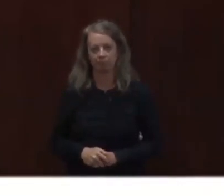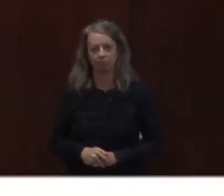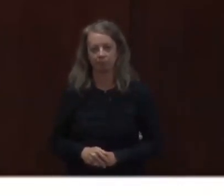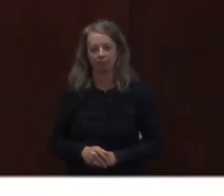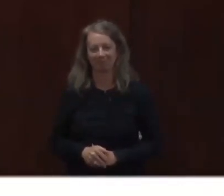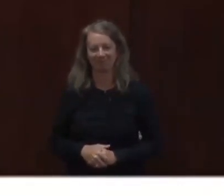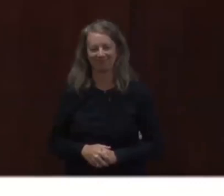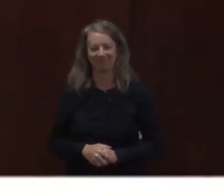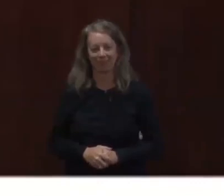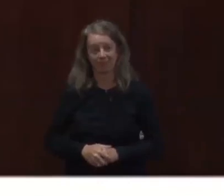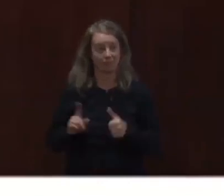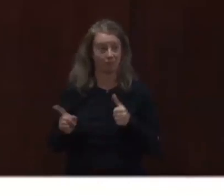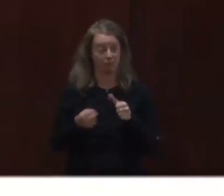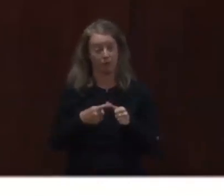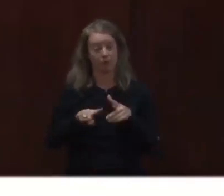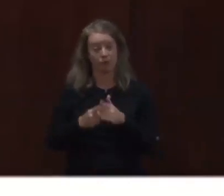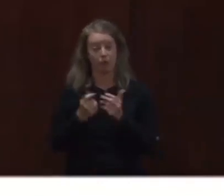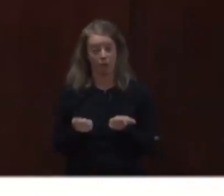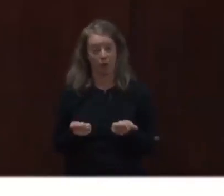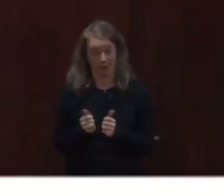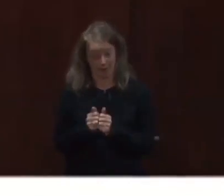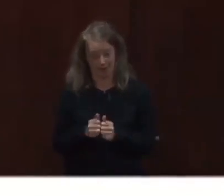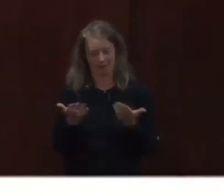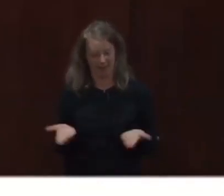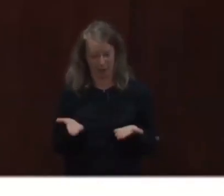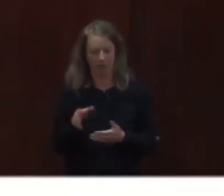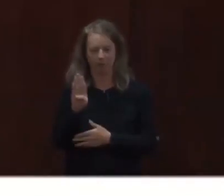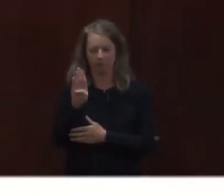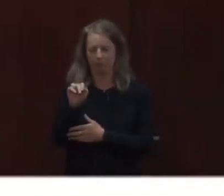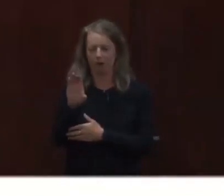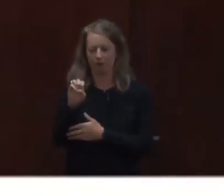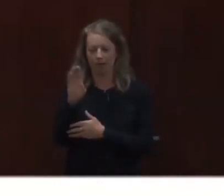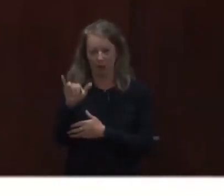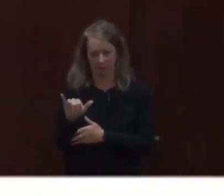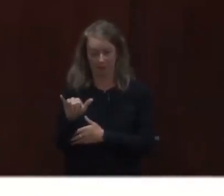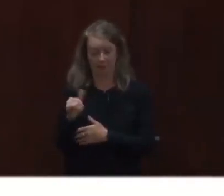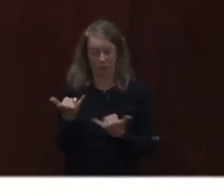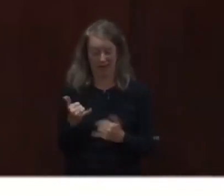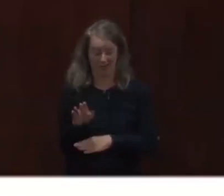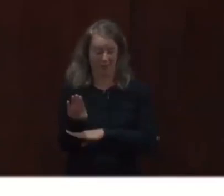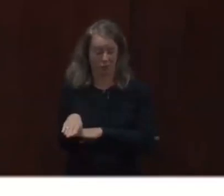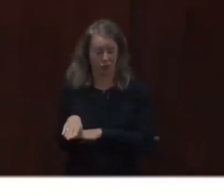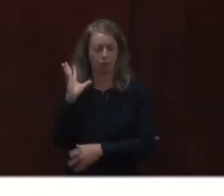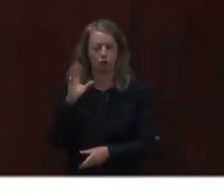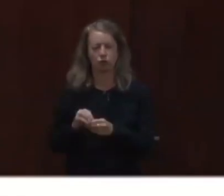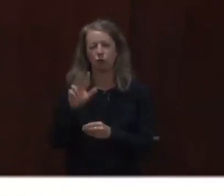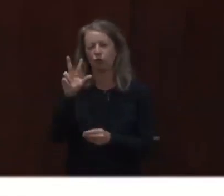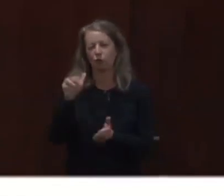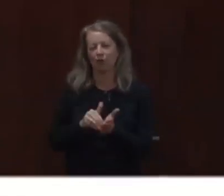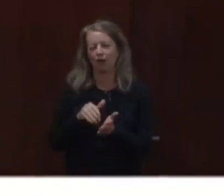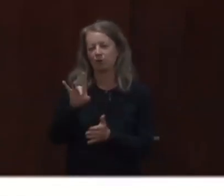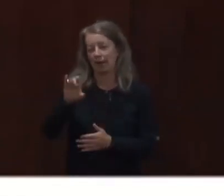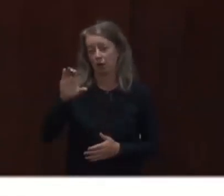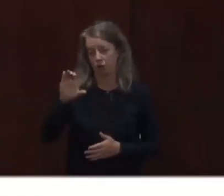confirmados. El 41% de estos casos han ocurrido en